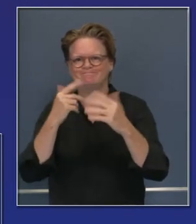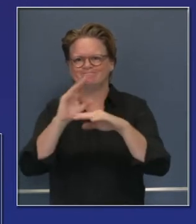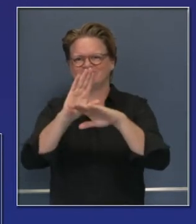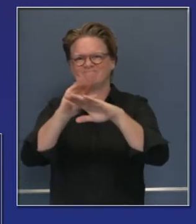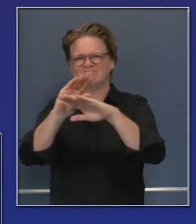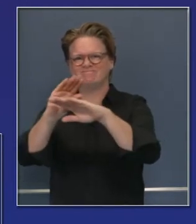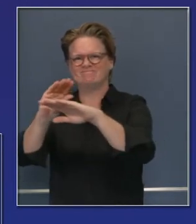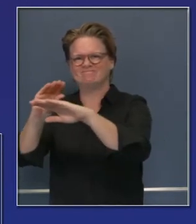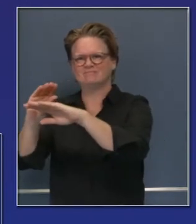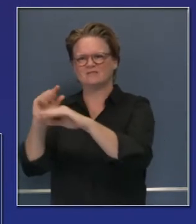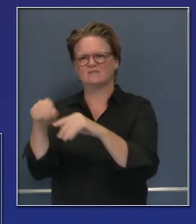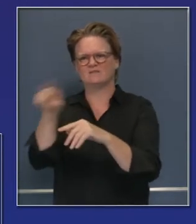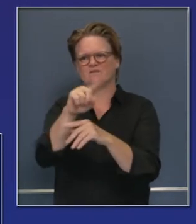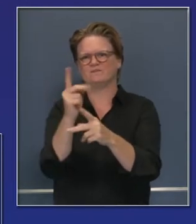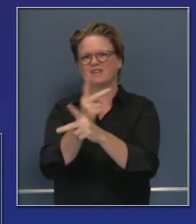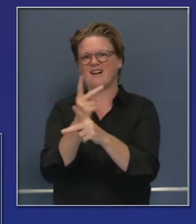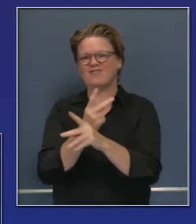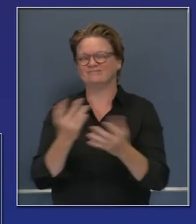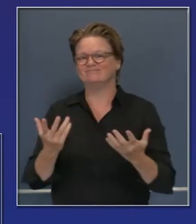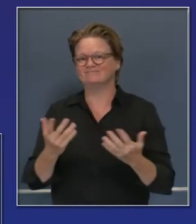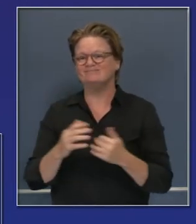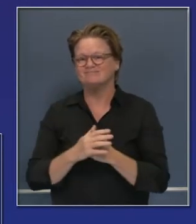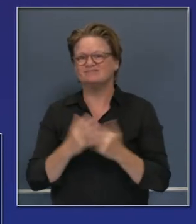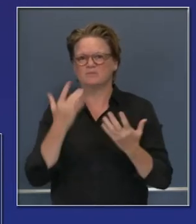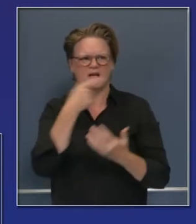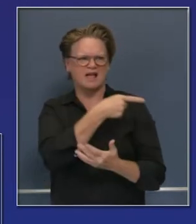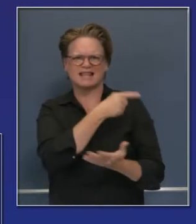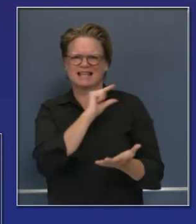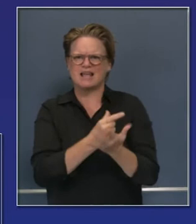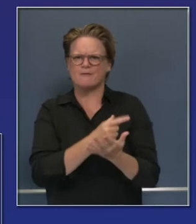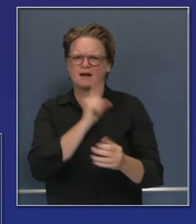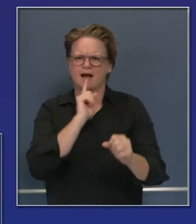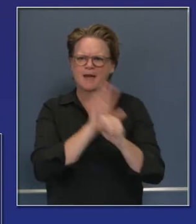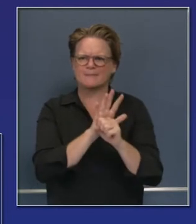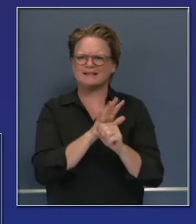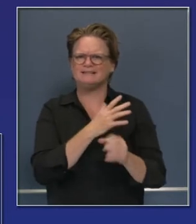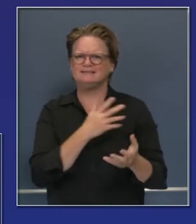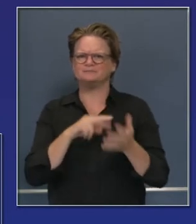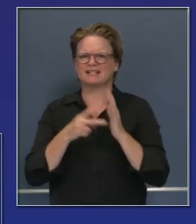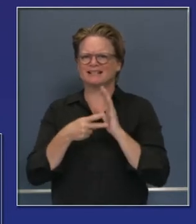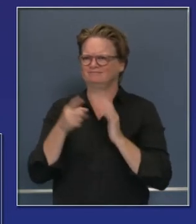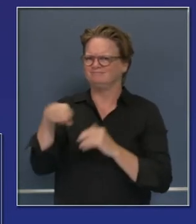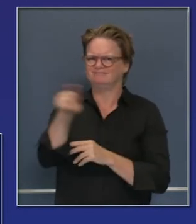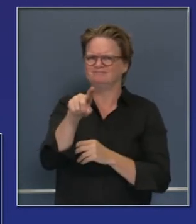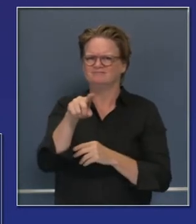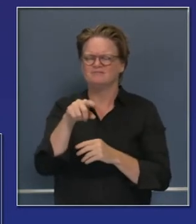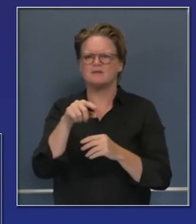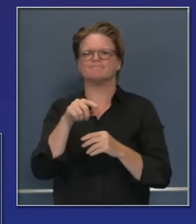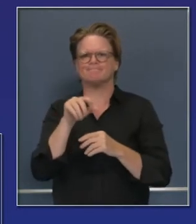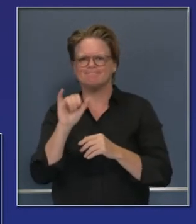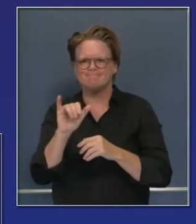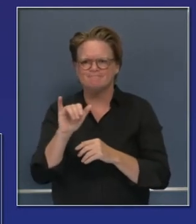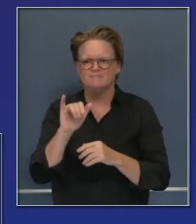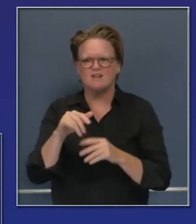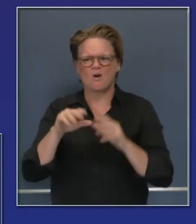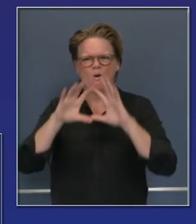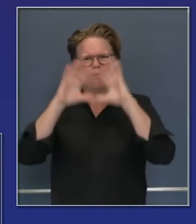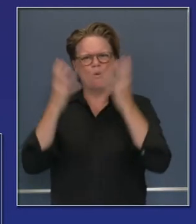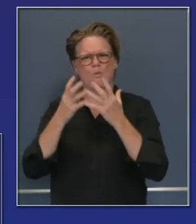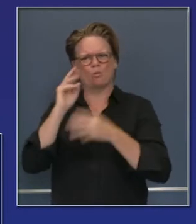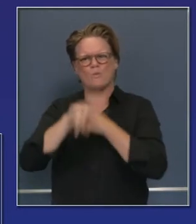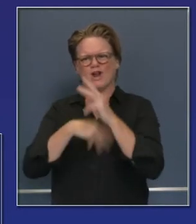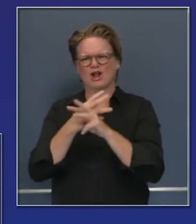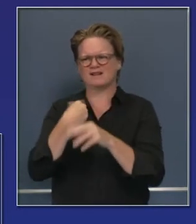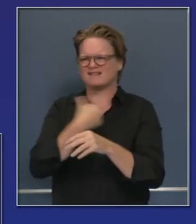más amplio al mercado de pruebas diagnósticas por el tamaño la escala de California entonces no quiero